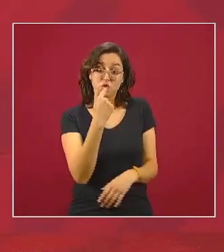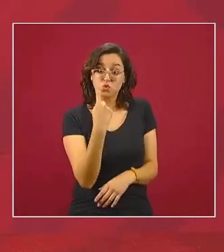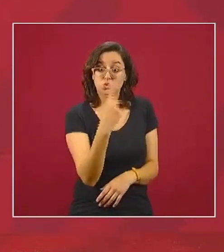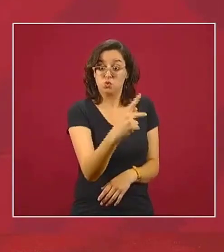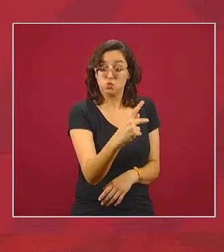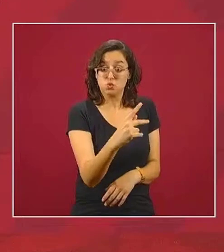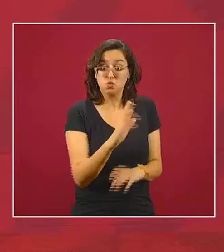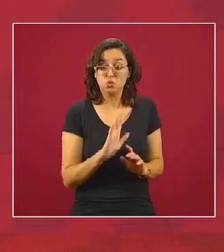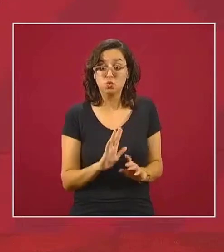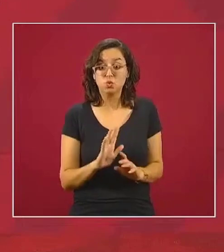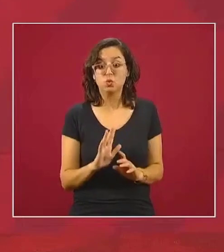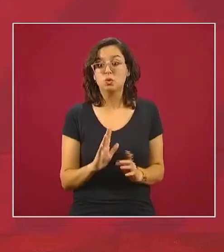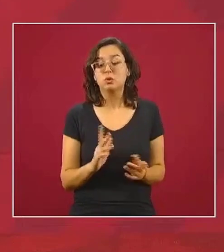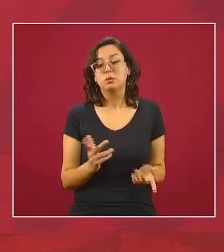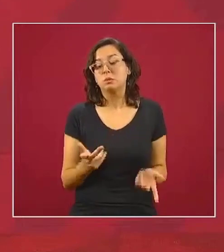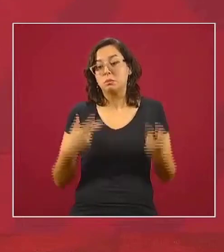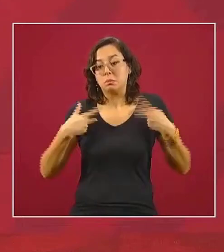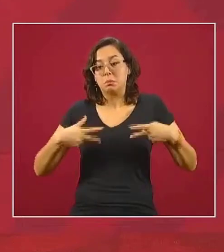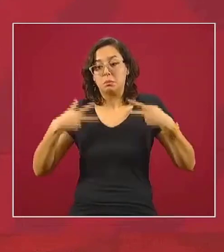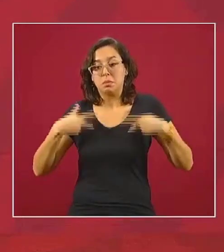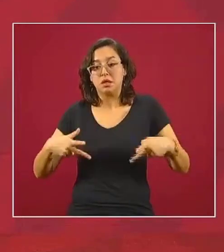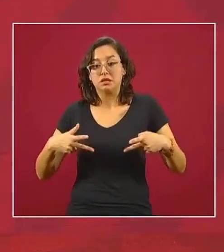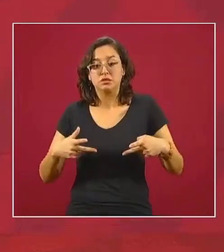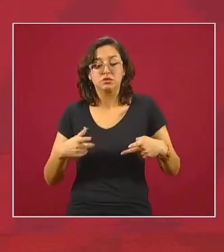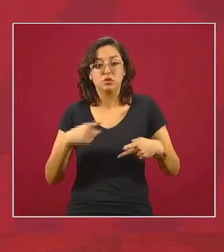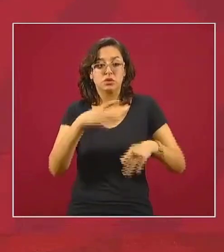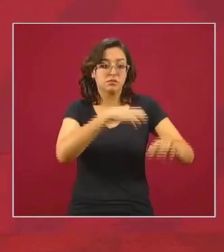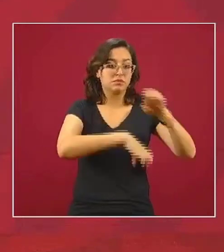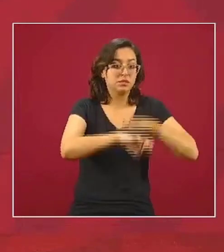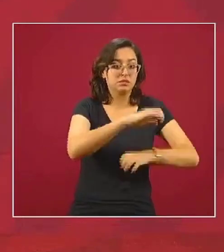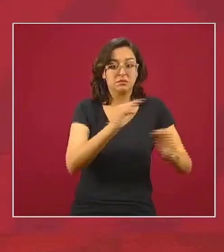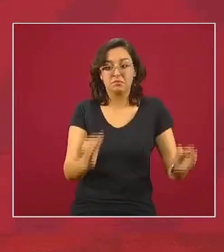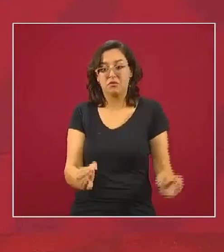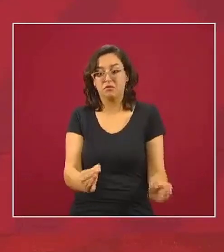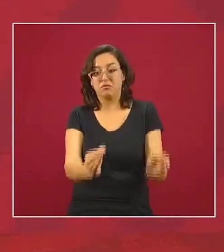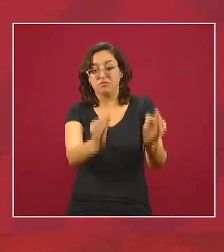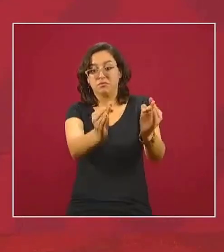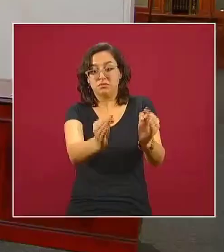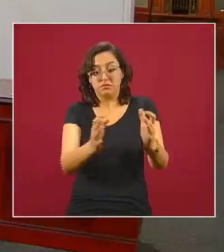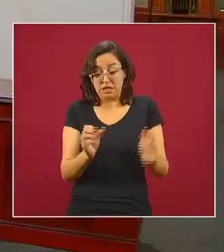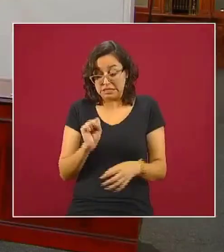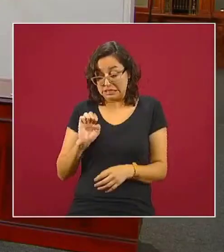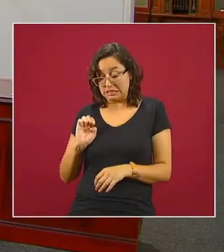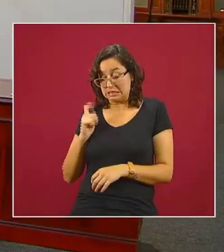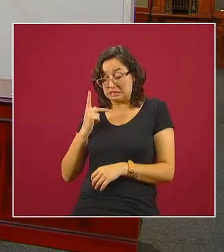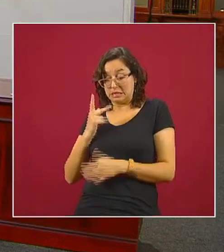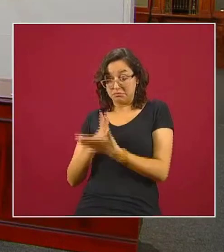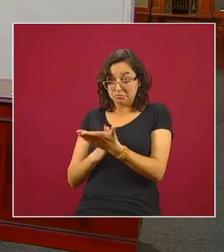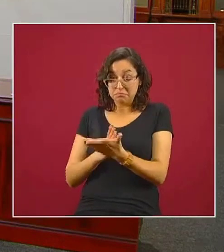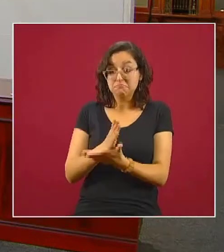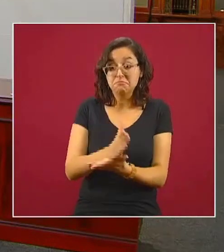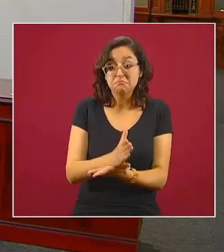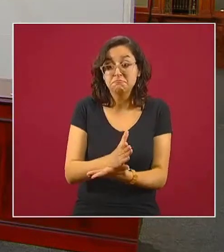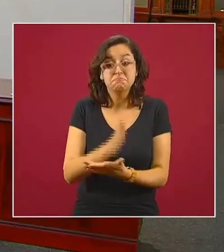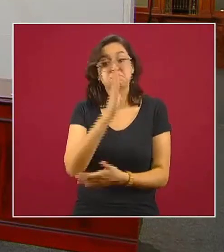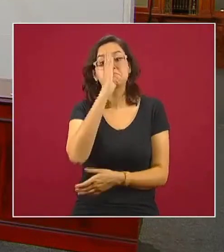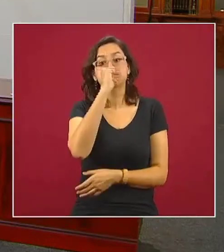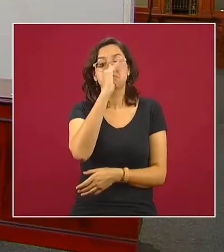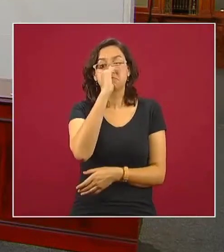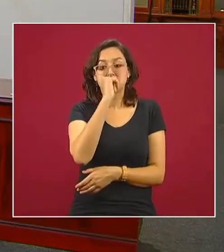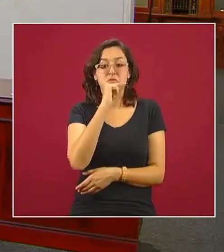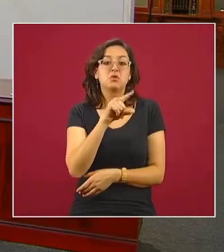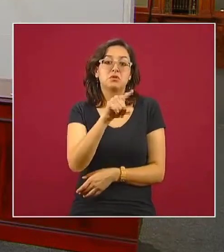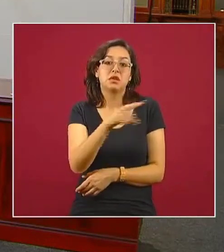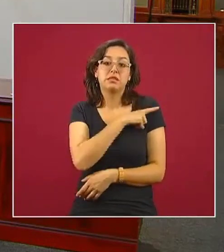entre particulares y una empresa por lo cual no corresponde a la Secretaría de Educación Pública corresponde a la